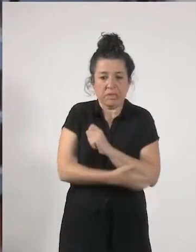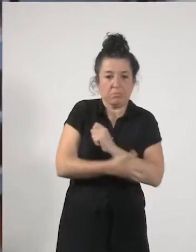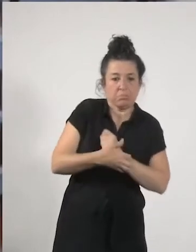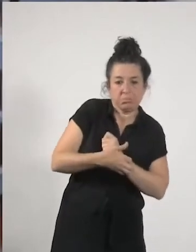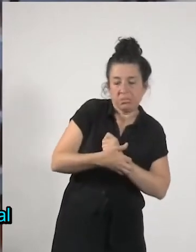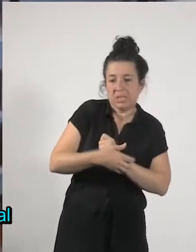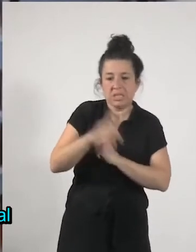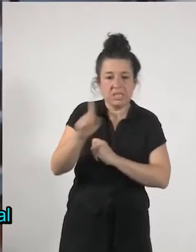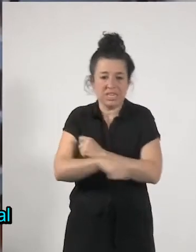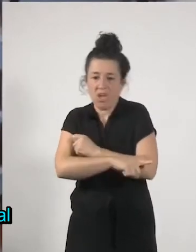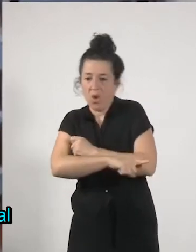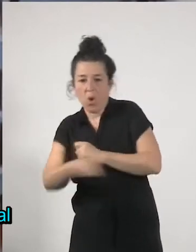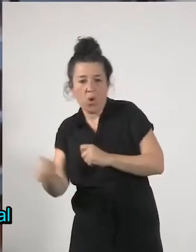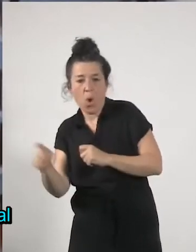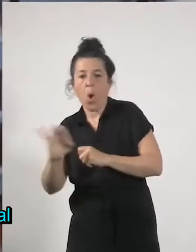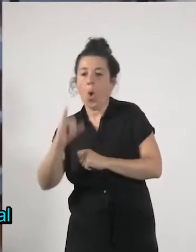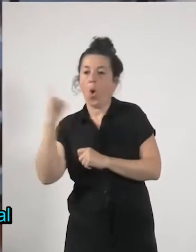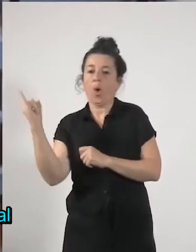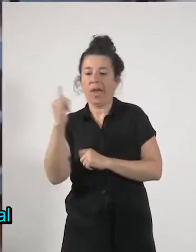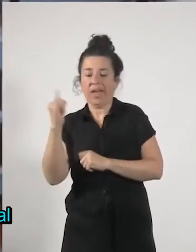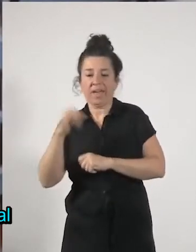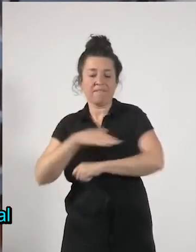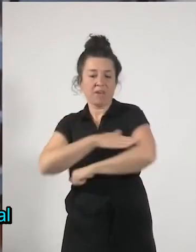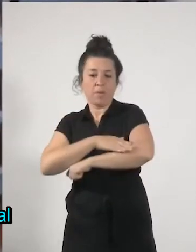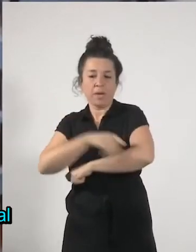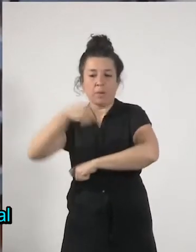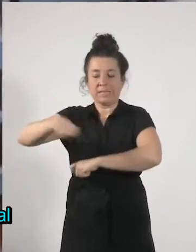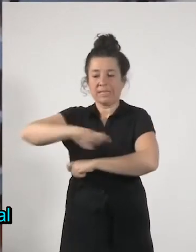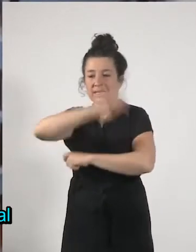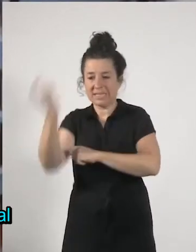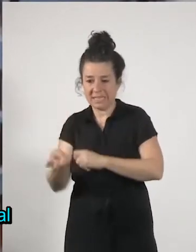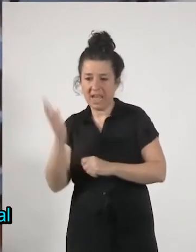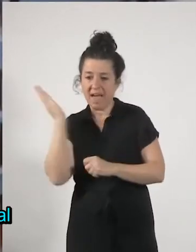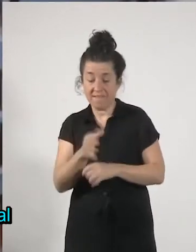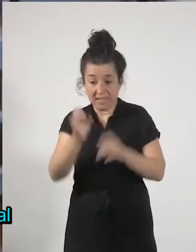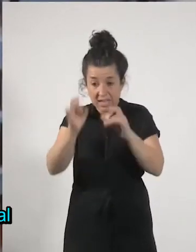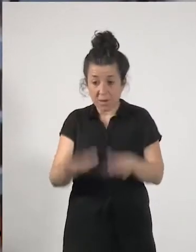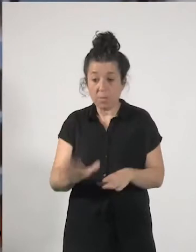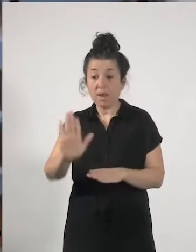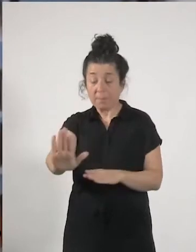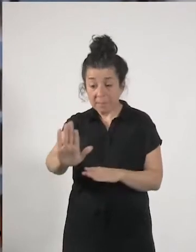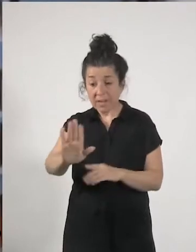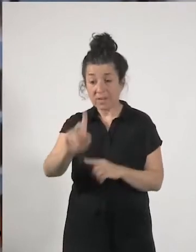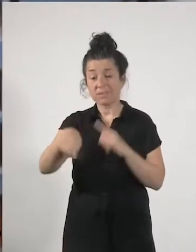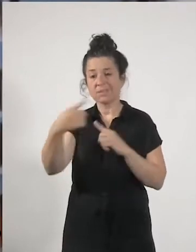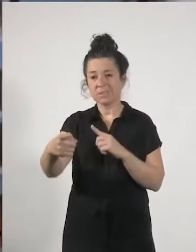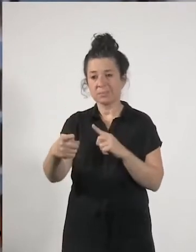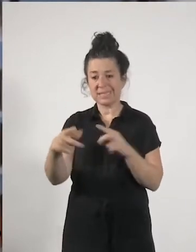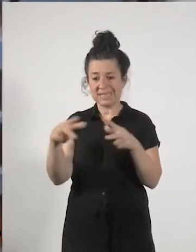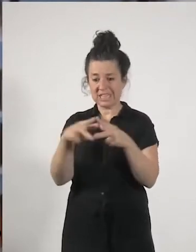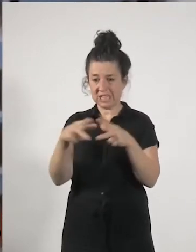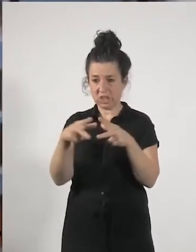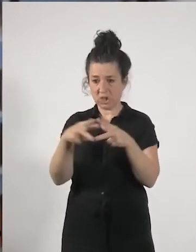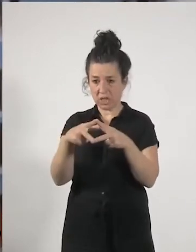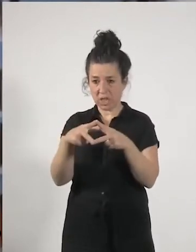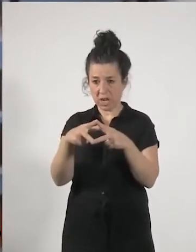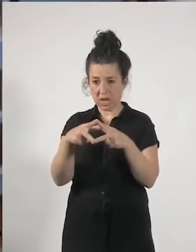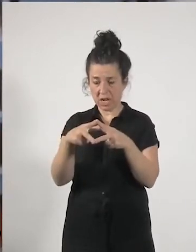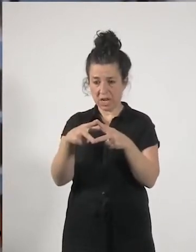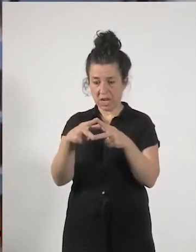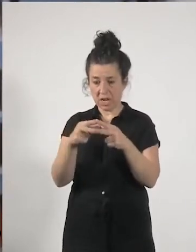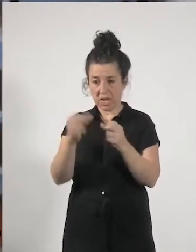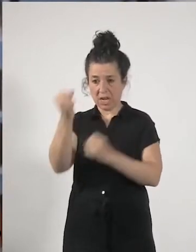pero después la desigualdad social y económica hace que al final sí que se acabe